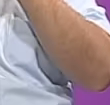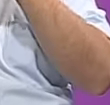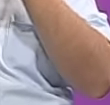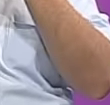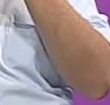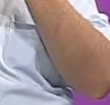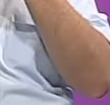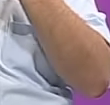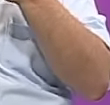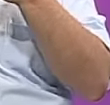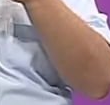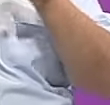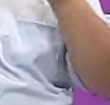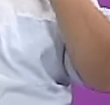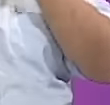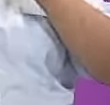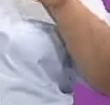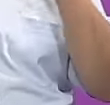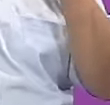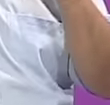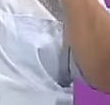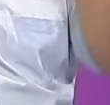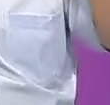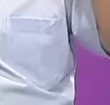se conozcan. Y tercero, el poder conocer